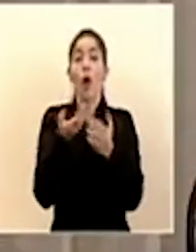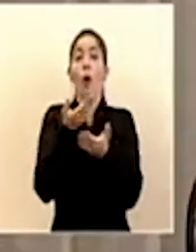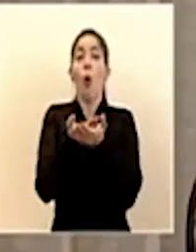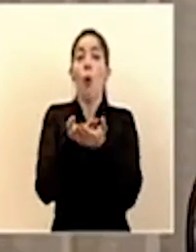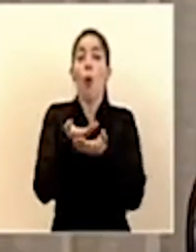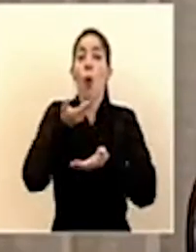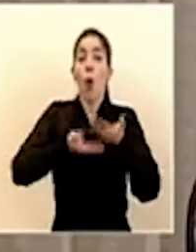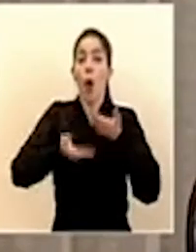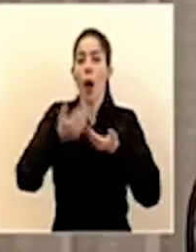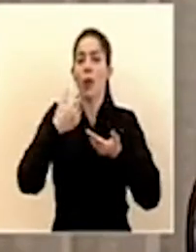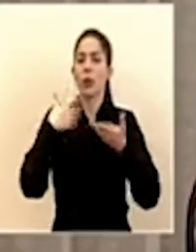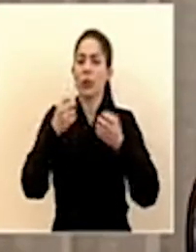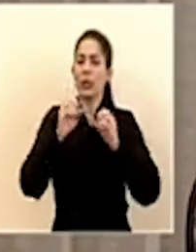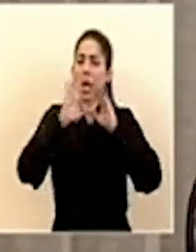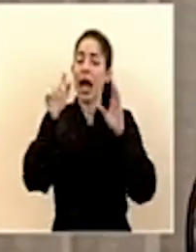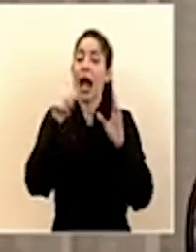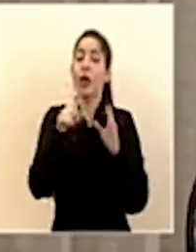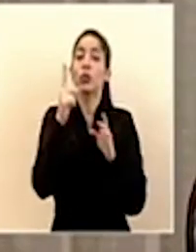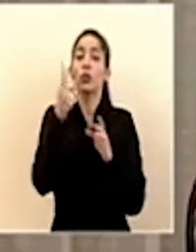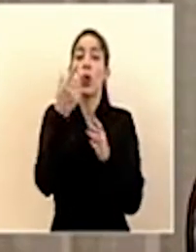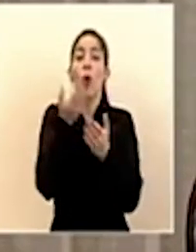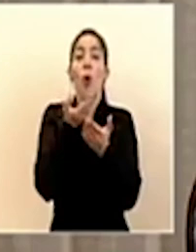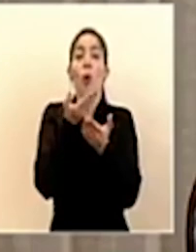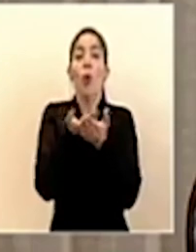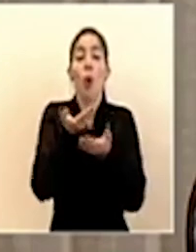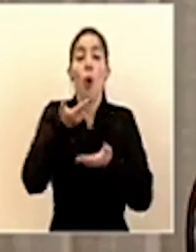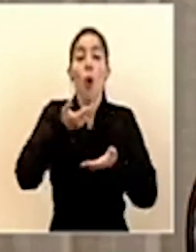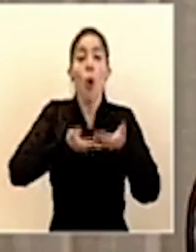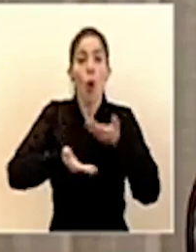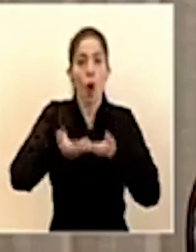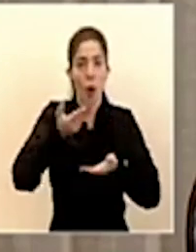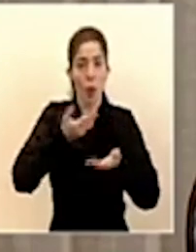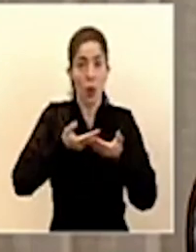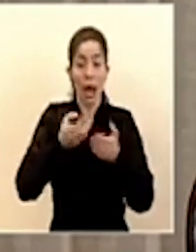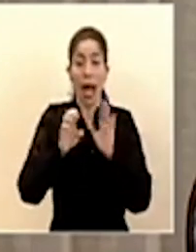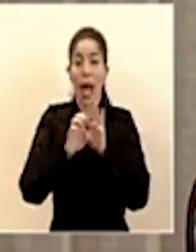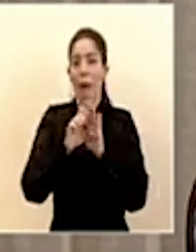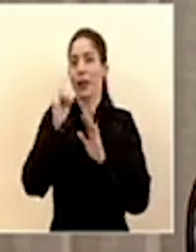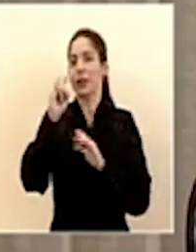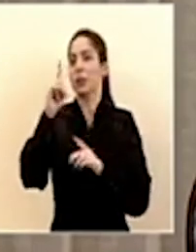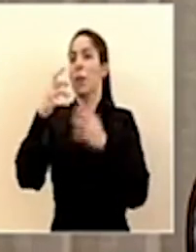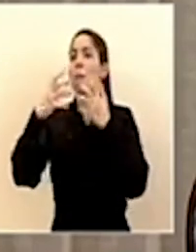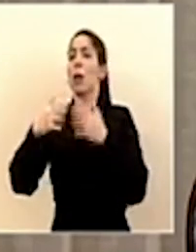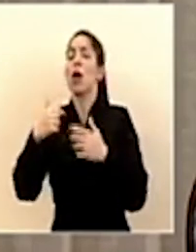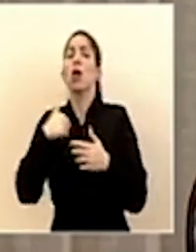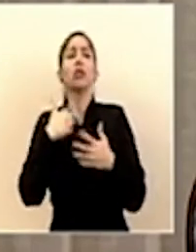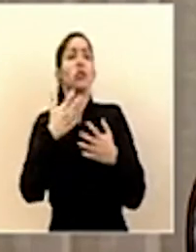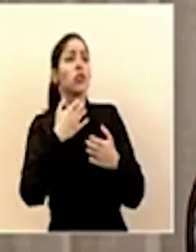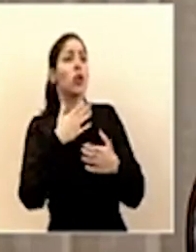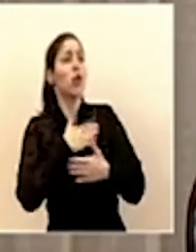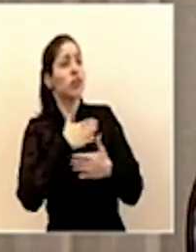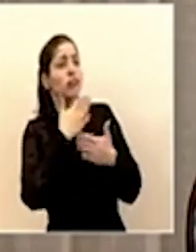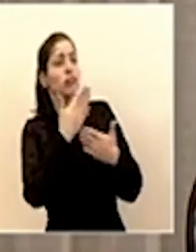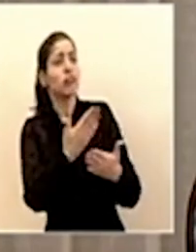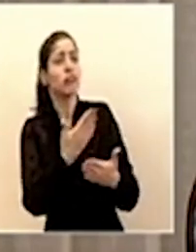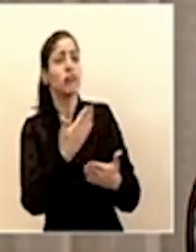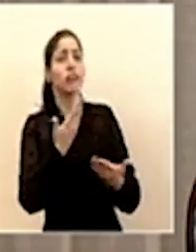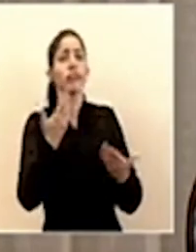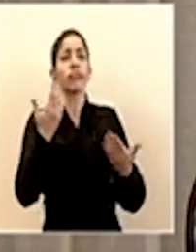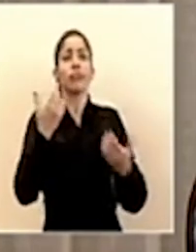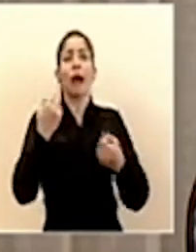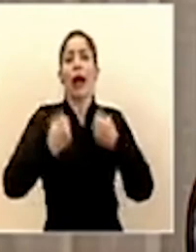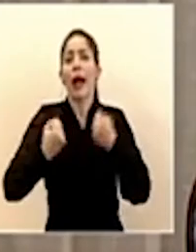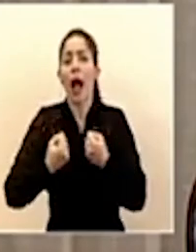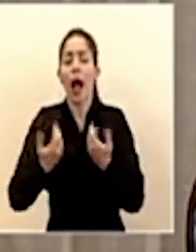colaboraciones yo quiero ser muy puntual que son ofrecimientos de colaboraciones o sea por ejemplo que si una empresa quiere poner a disposición diferentes